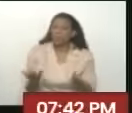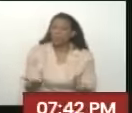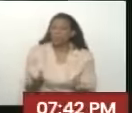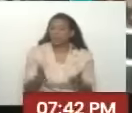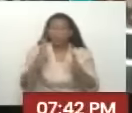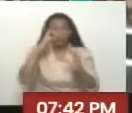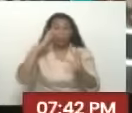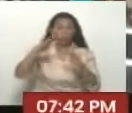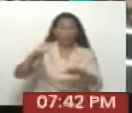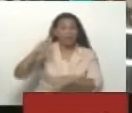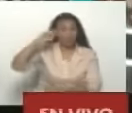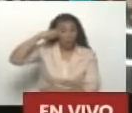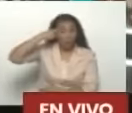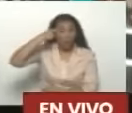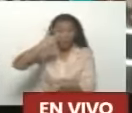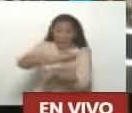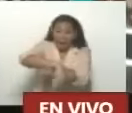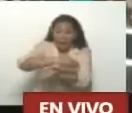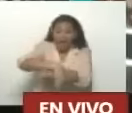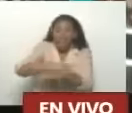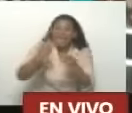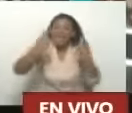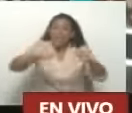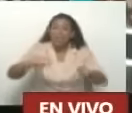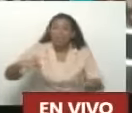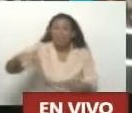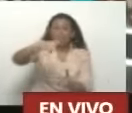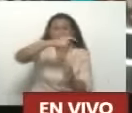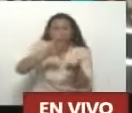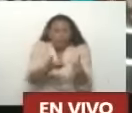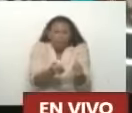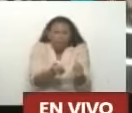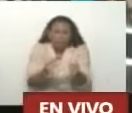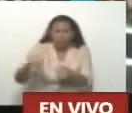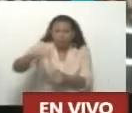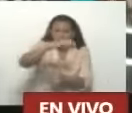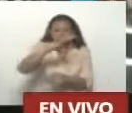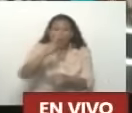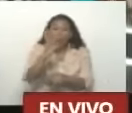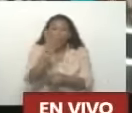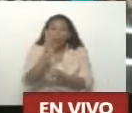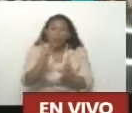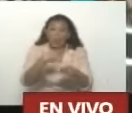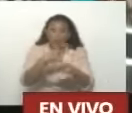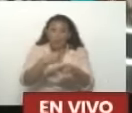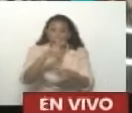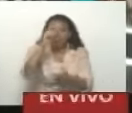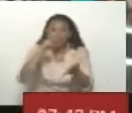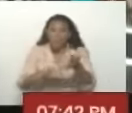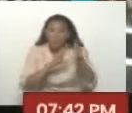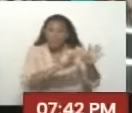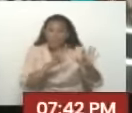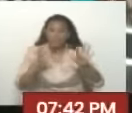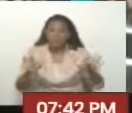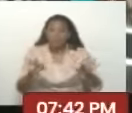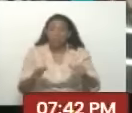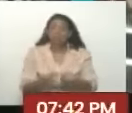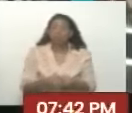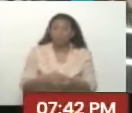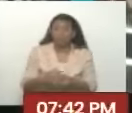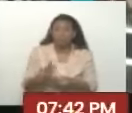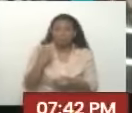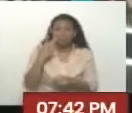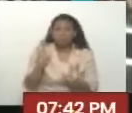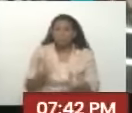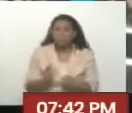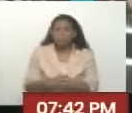el mundo Recuerda El ataque Que hubo Con drones El 4 de agosto De 2018 Y también sabemos Que